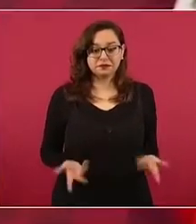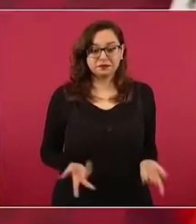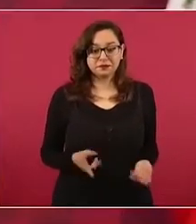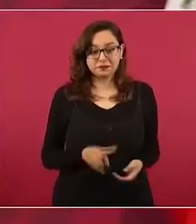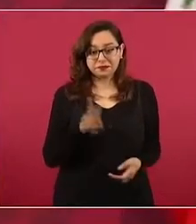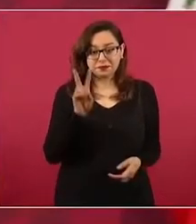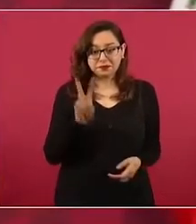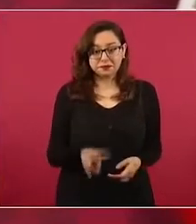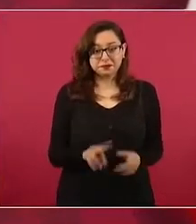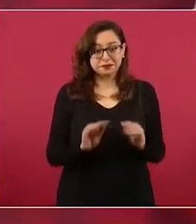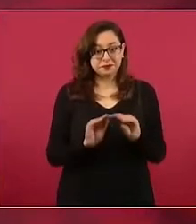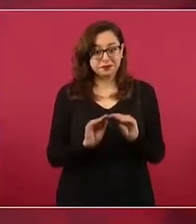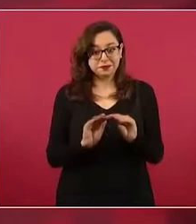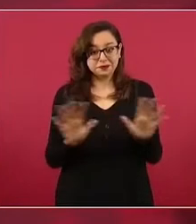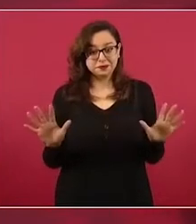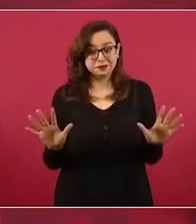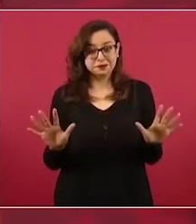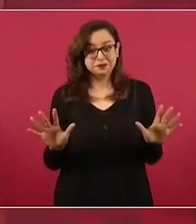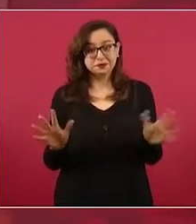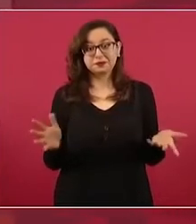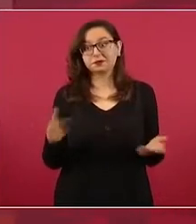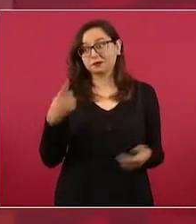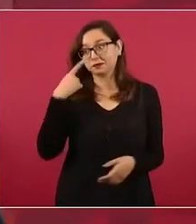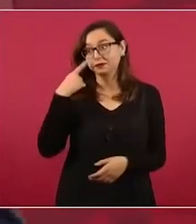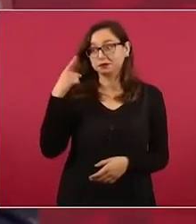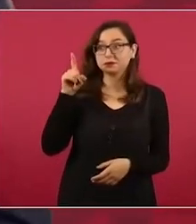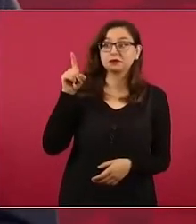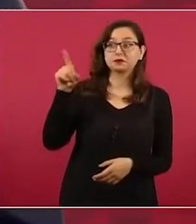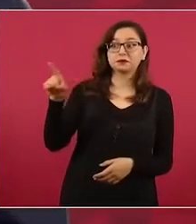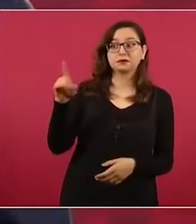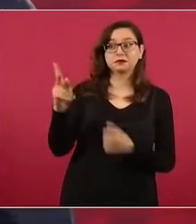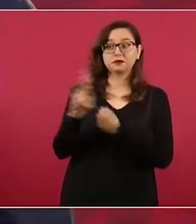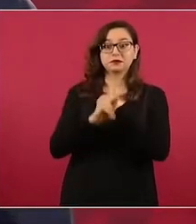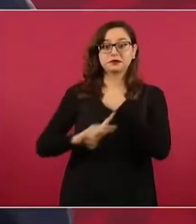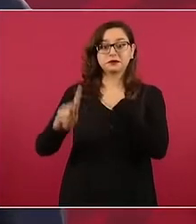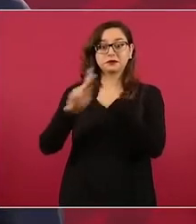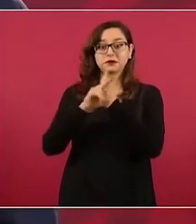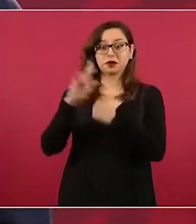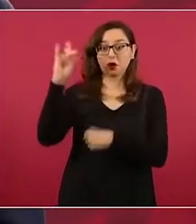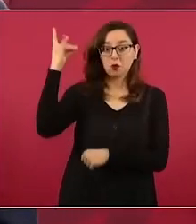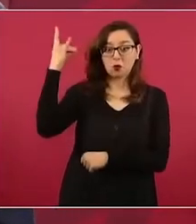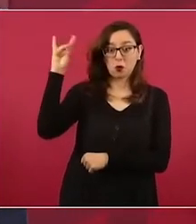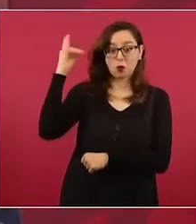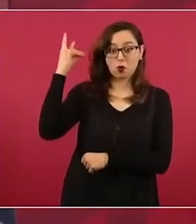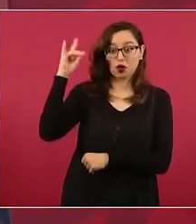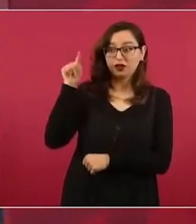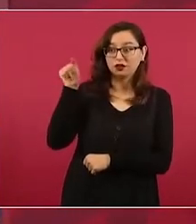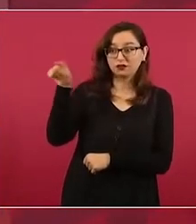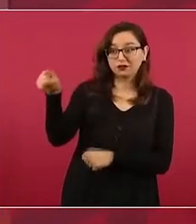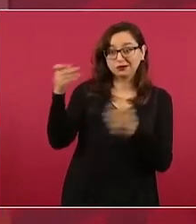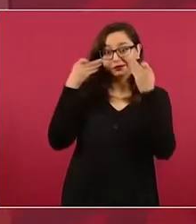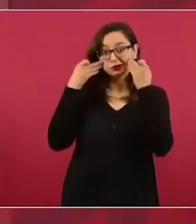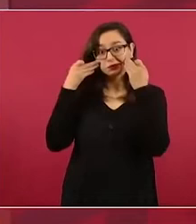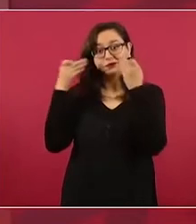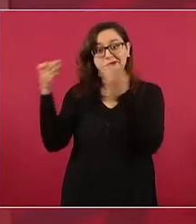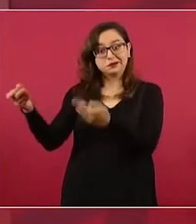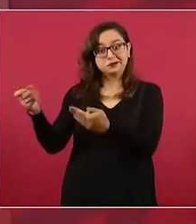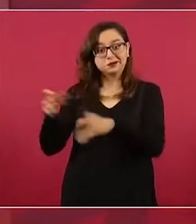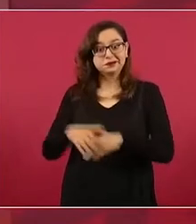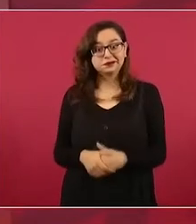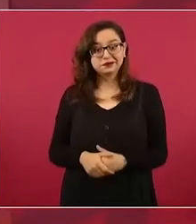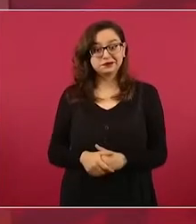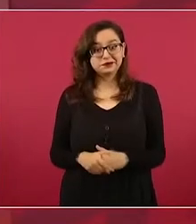es lo que pasó en Bolivia, de cómo grupos